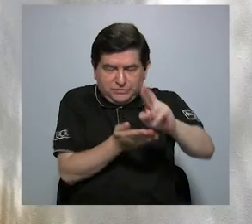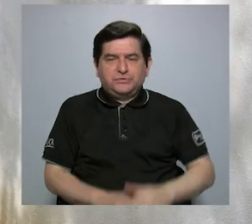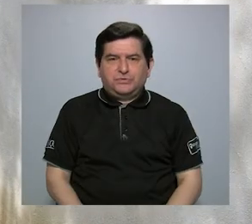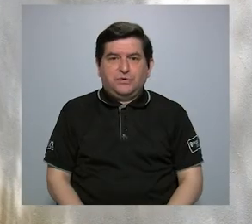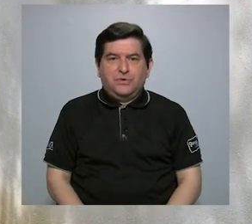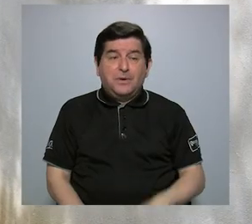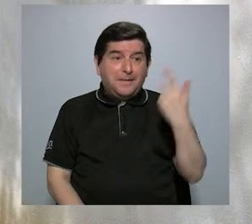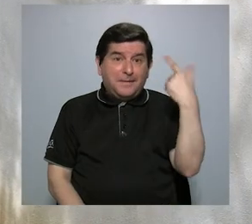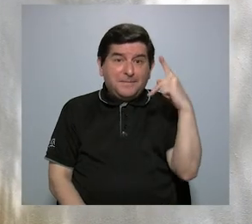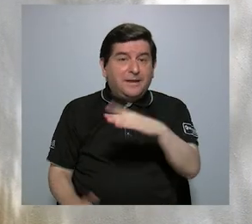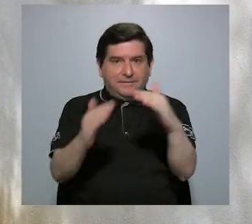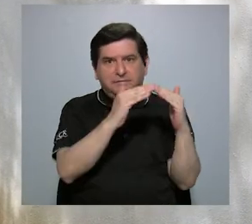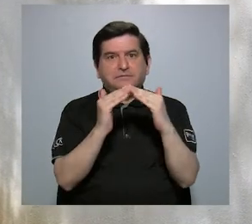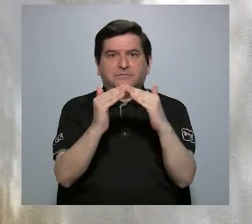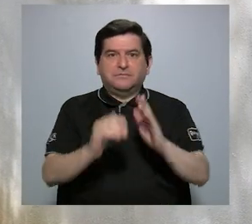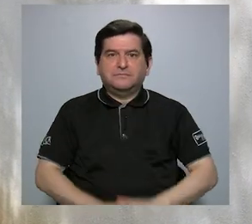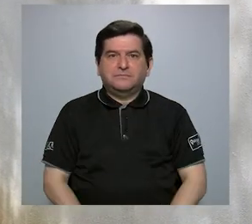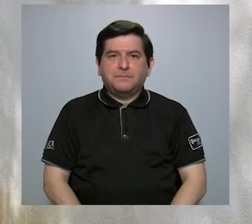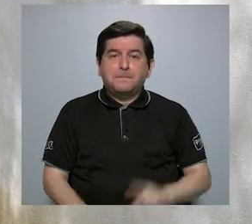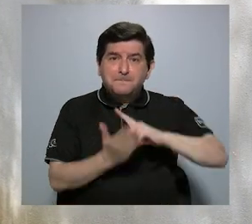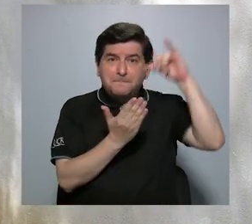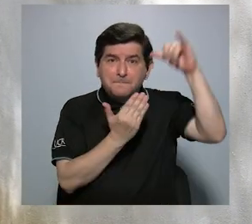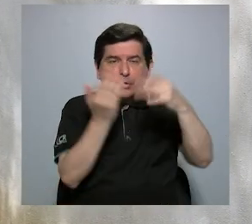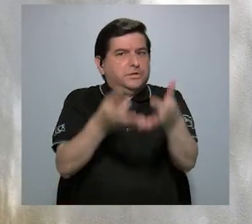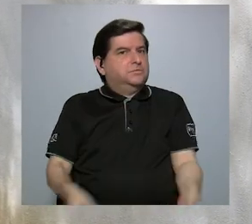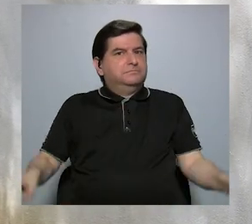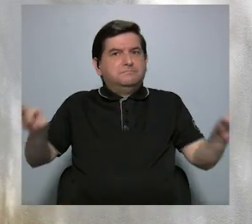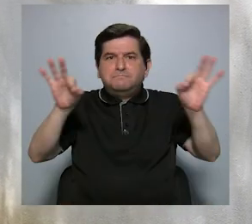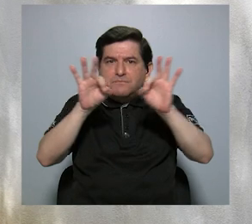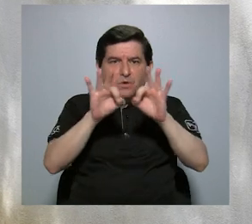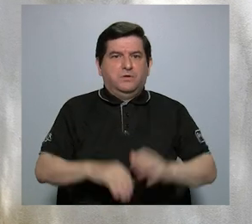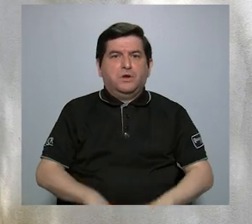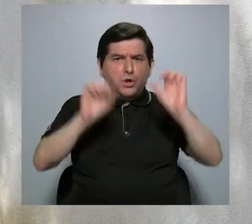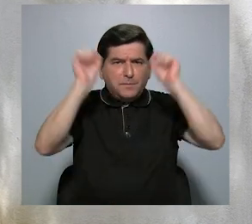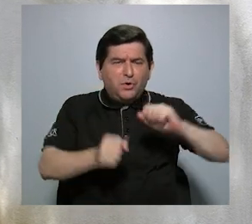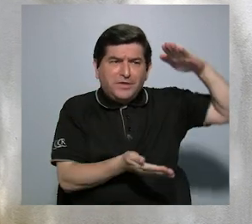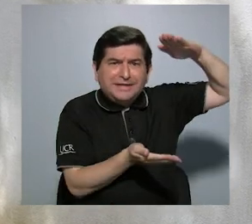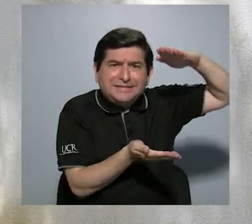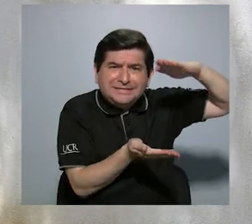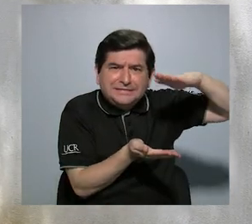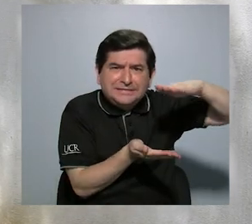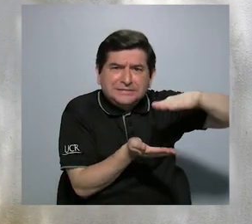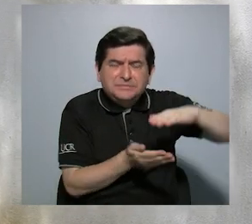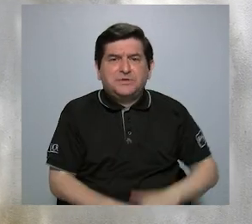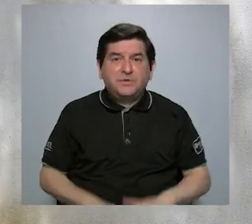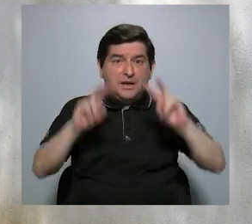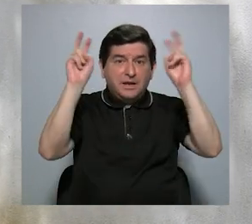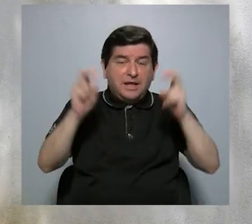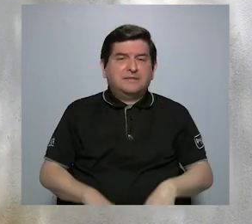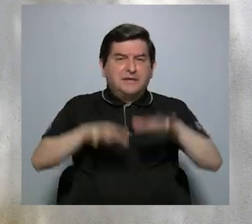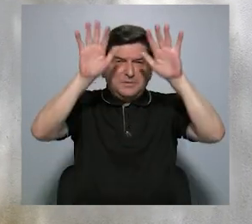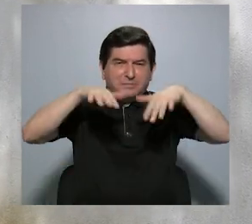de que ponía en riesgo la población. Entonces, ese era un proyecto de suma importancia para poder mitigar el tema de